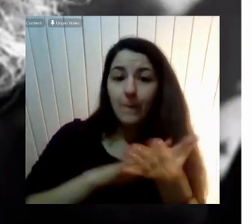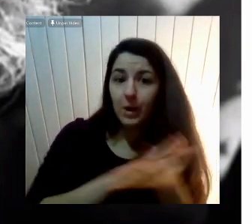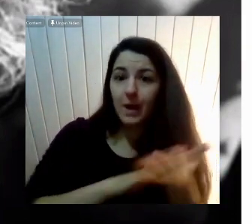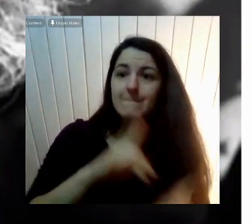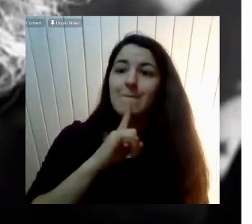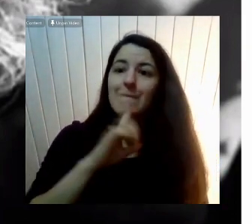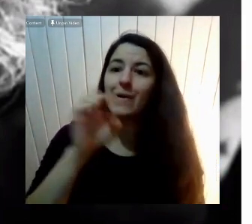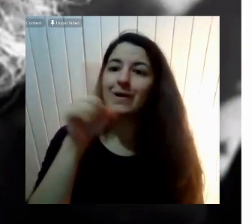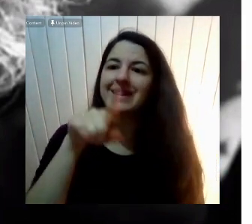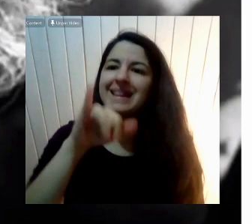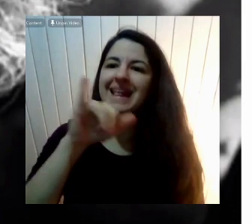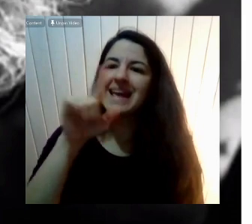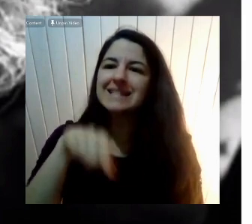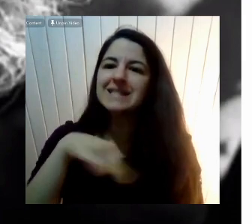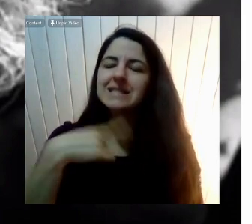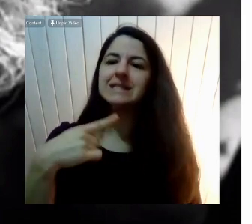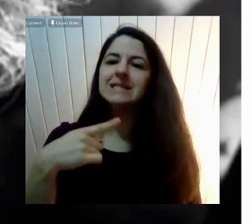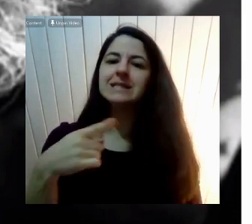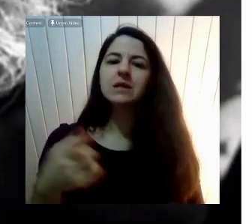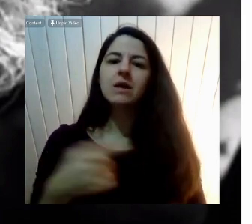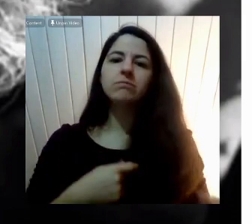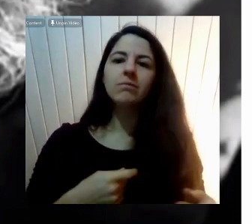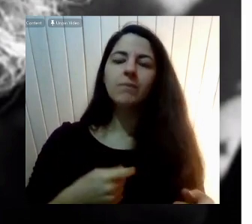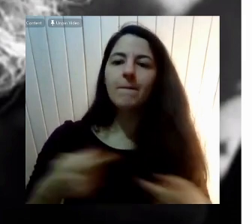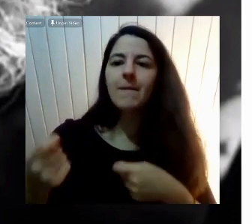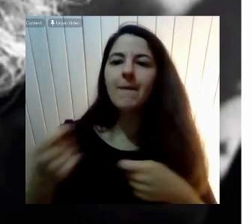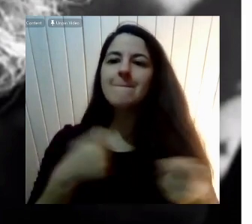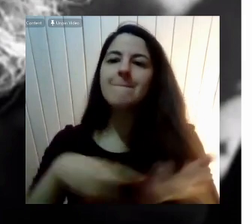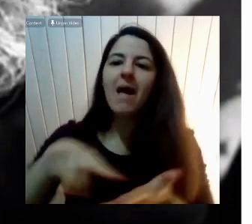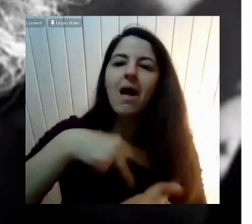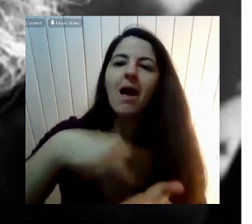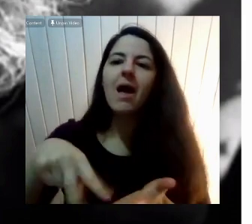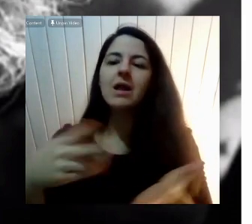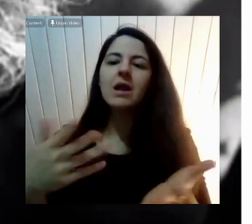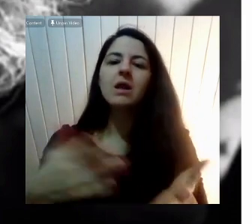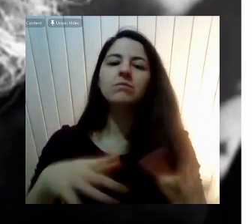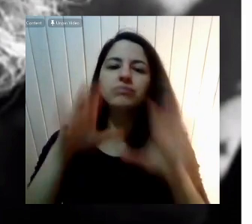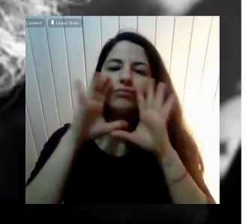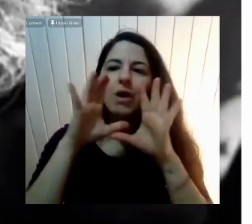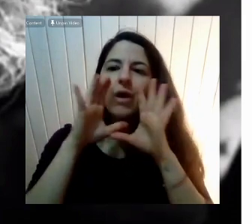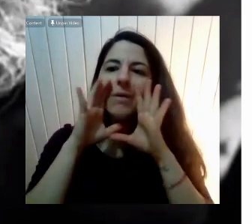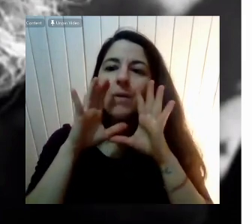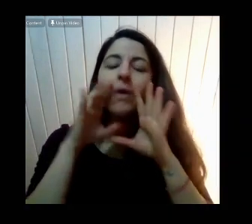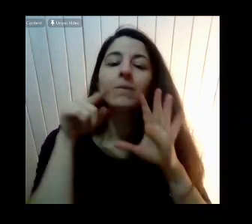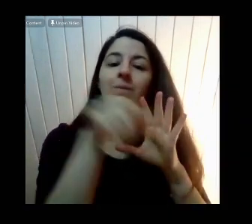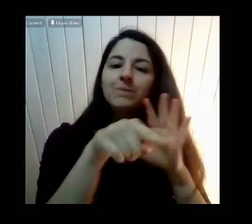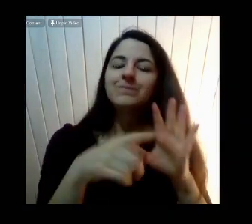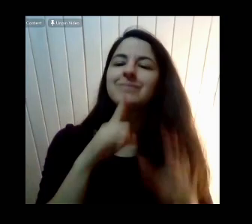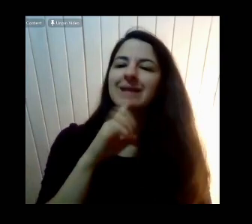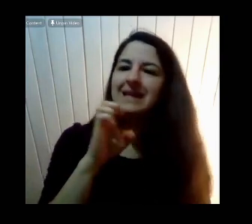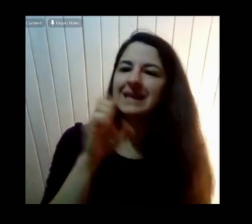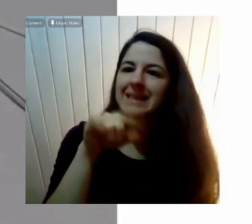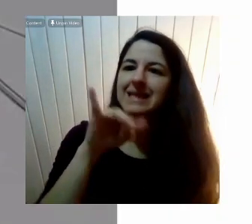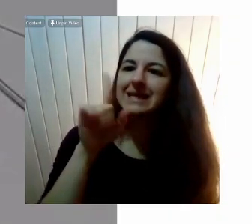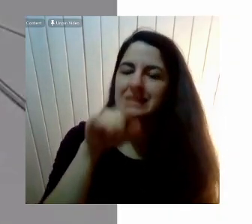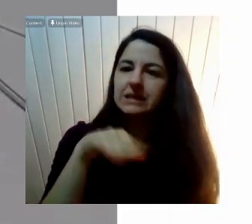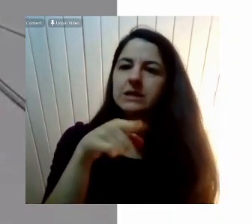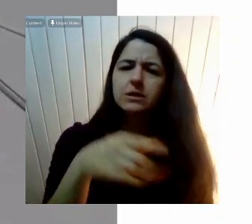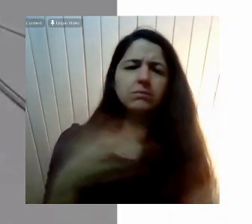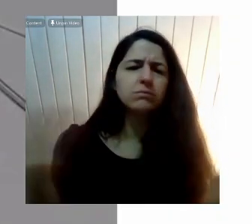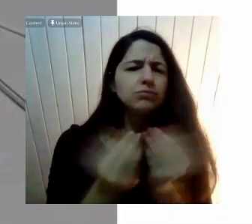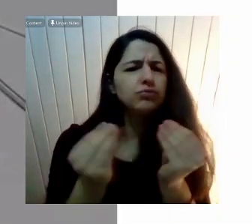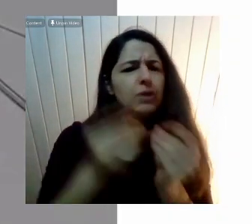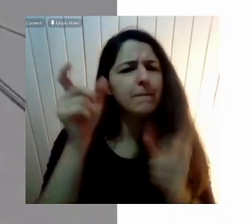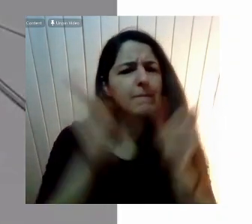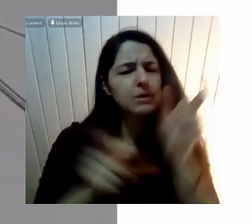feminismo También dio lugar Y creció Junto A la revuelta Social de octubre Y terminó Por supuesto En un 2020